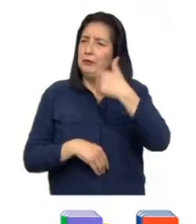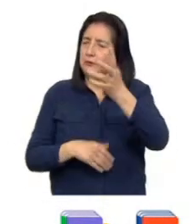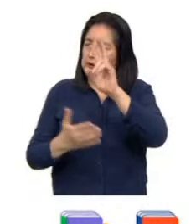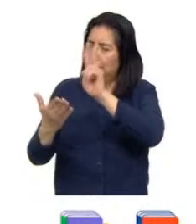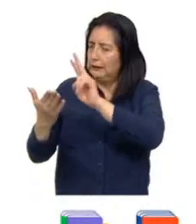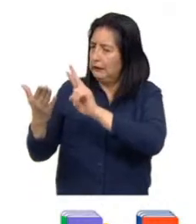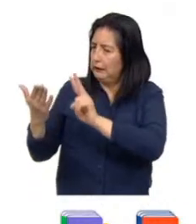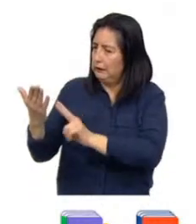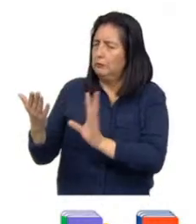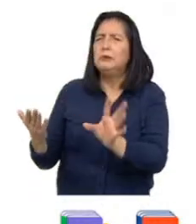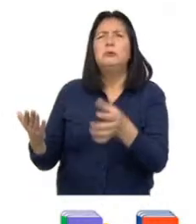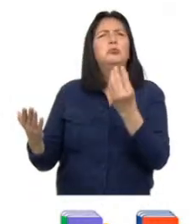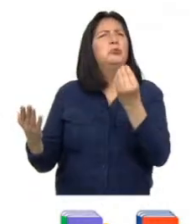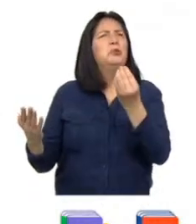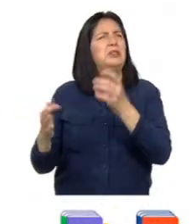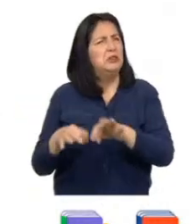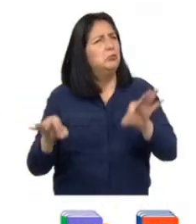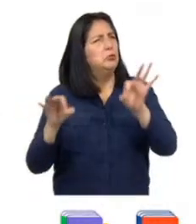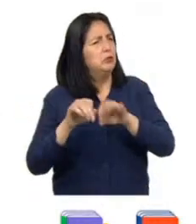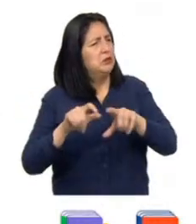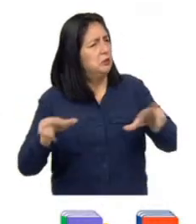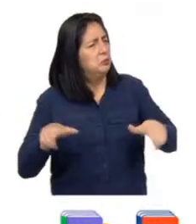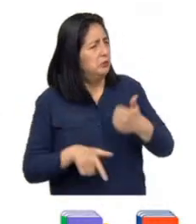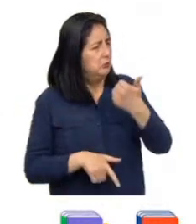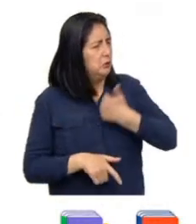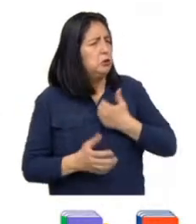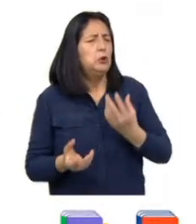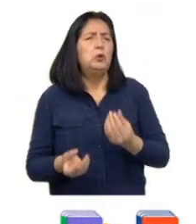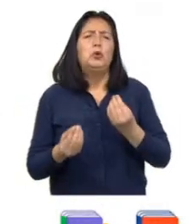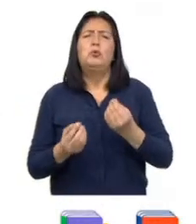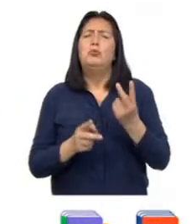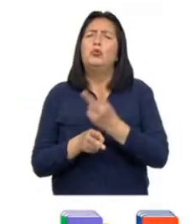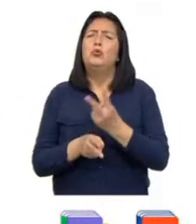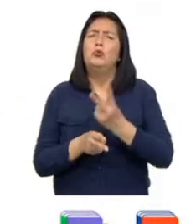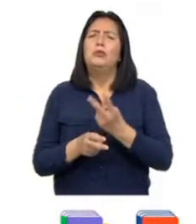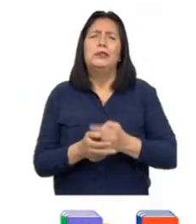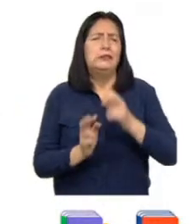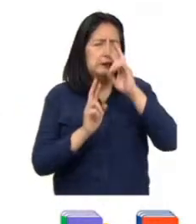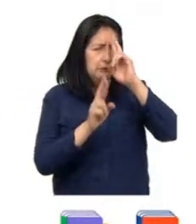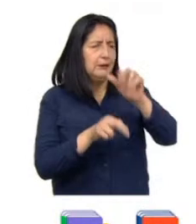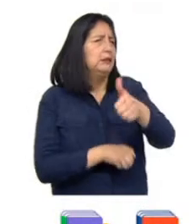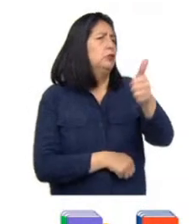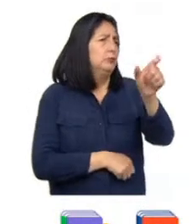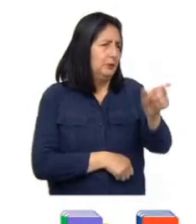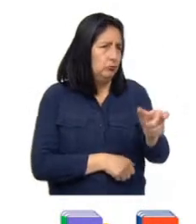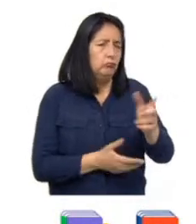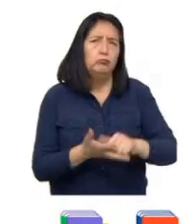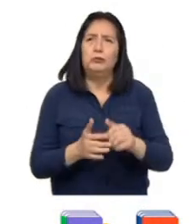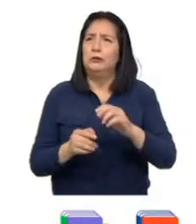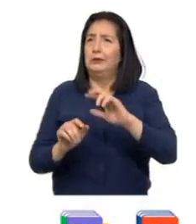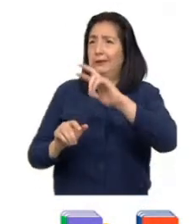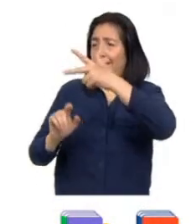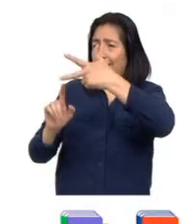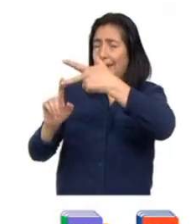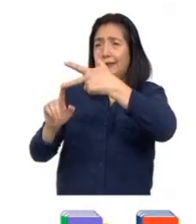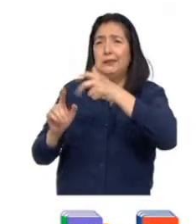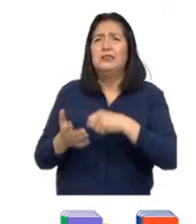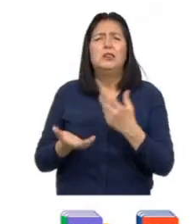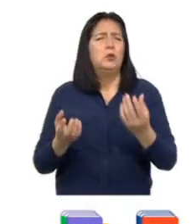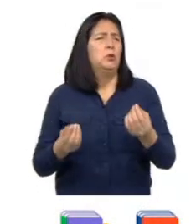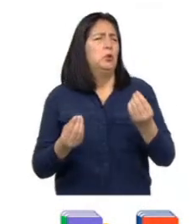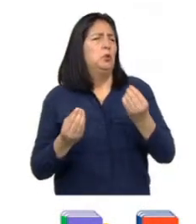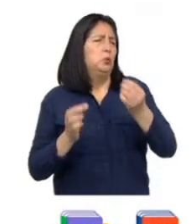por qué es importante y cómo podemos cuidar nuestro espacio y respetar el de los otros. Más adelante nos preguntamos, ¿cómo